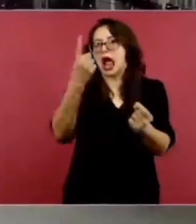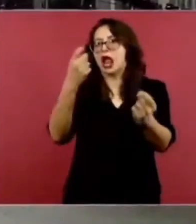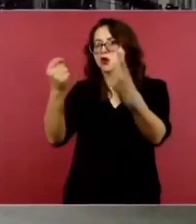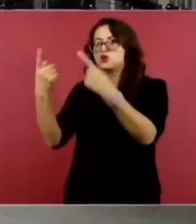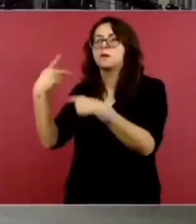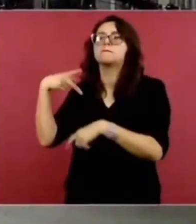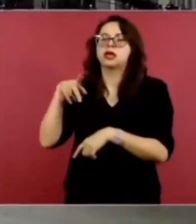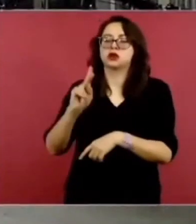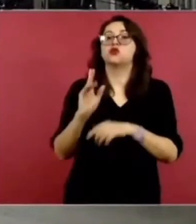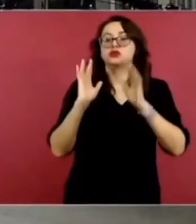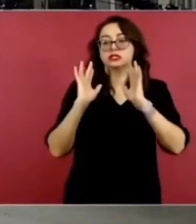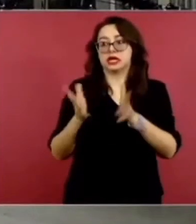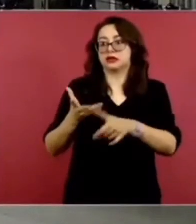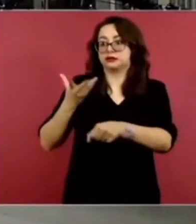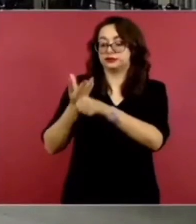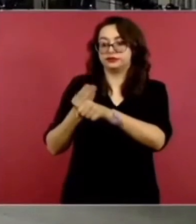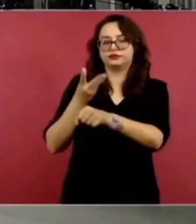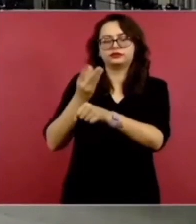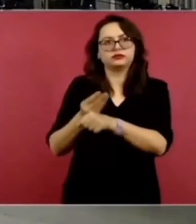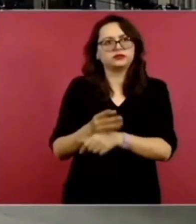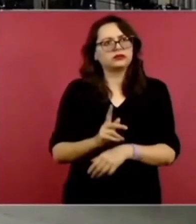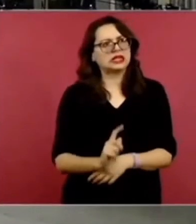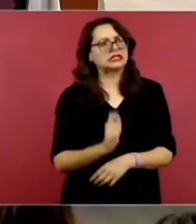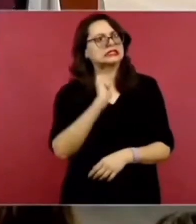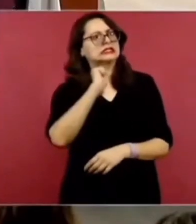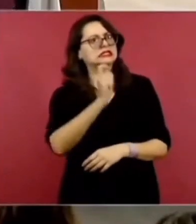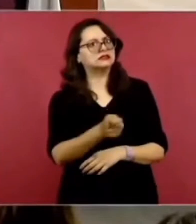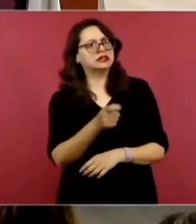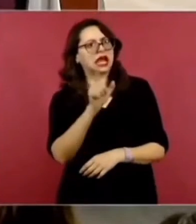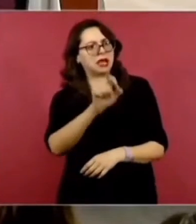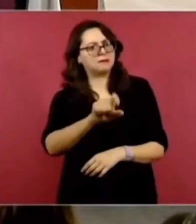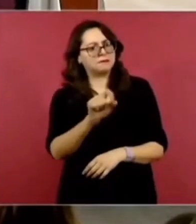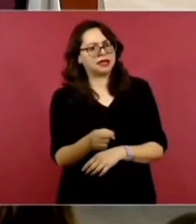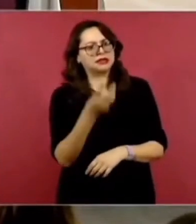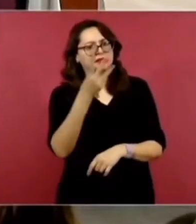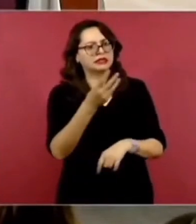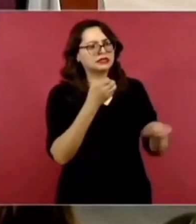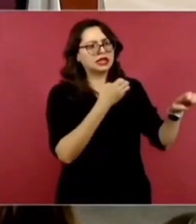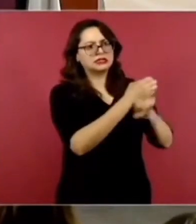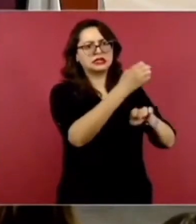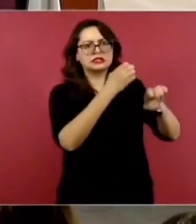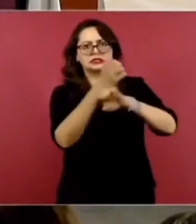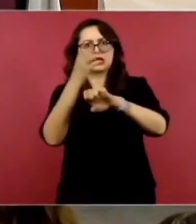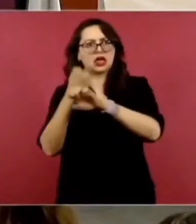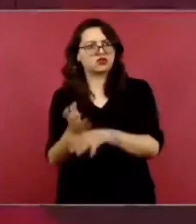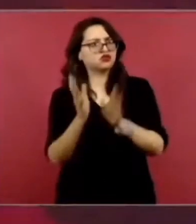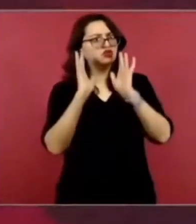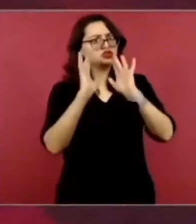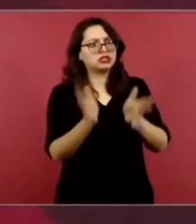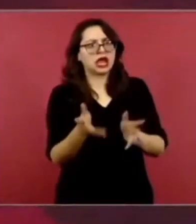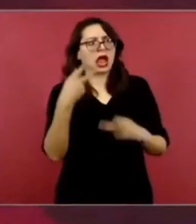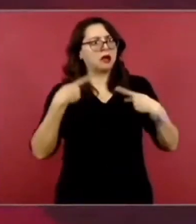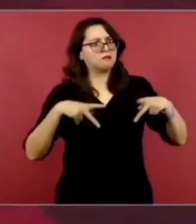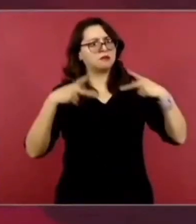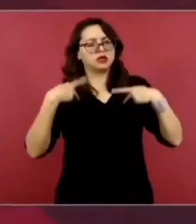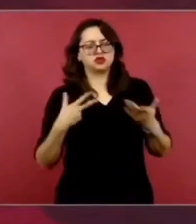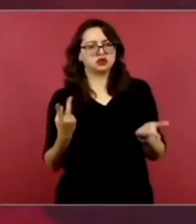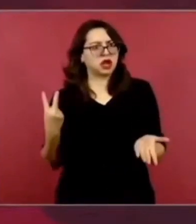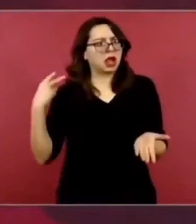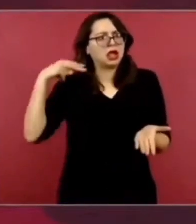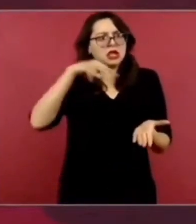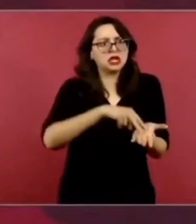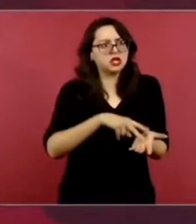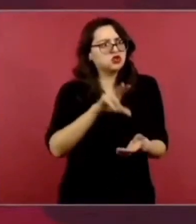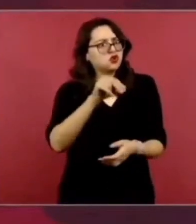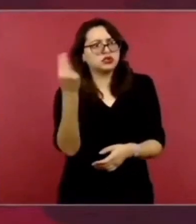23 estados, toda la gente que acuda a solicitar el servicio de salud gratuitamente, se lo van a vender sin necesidad de ningún documento.